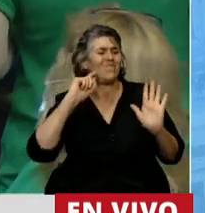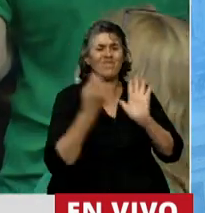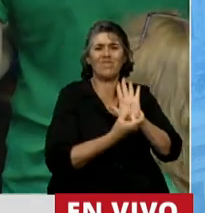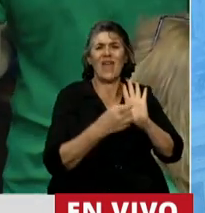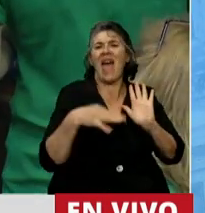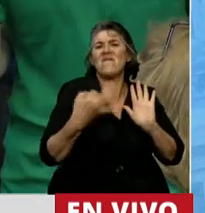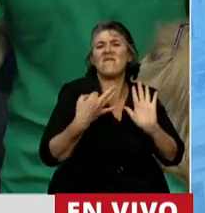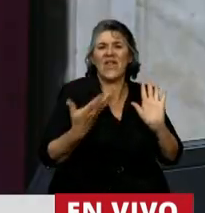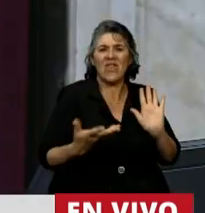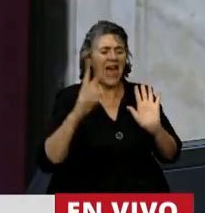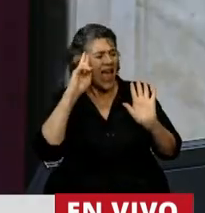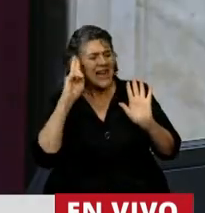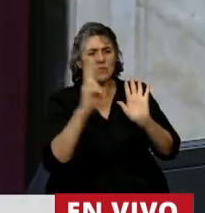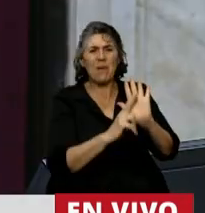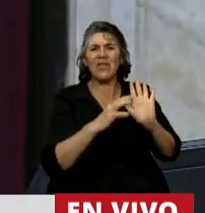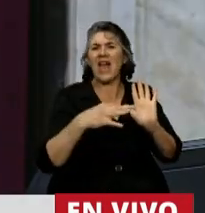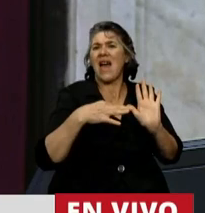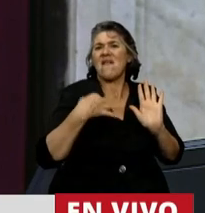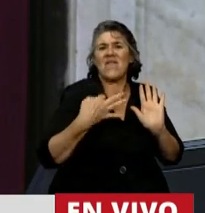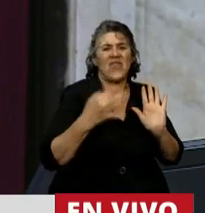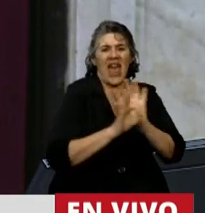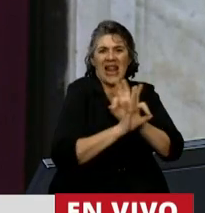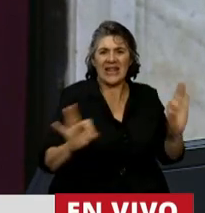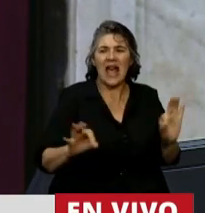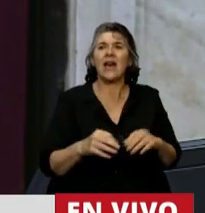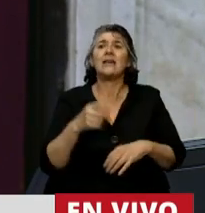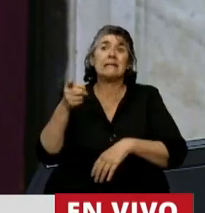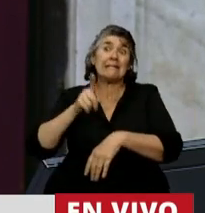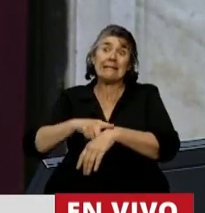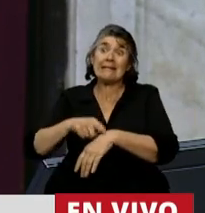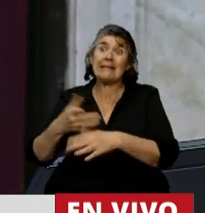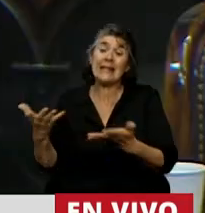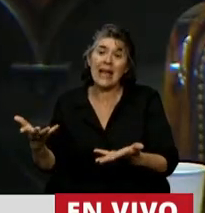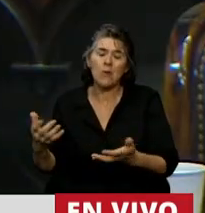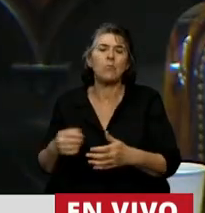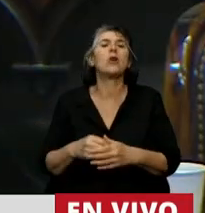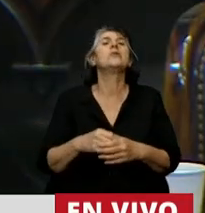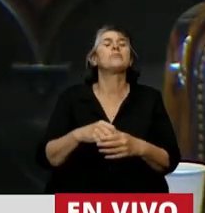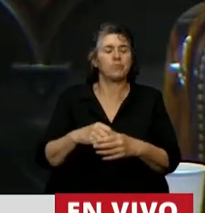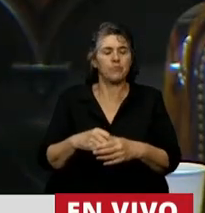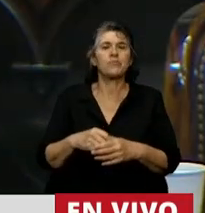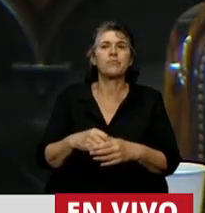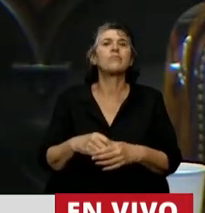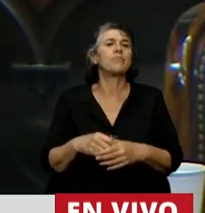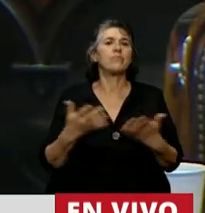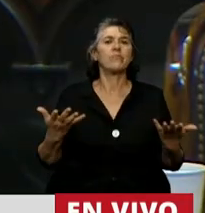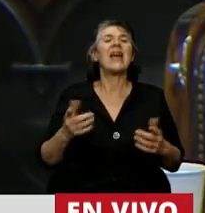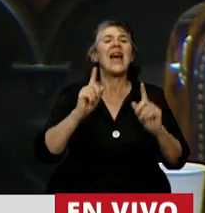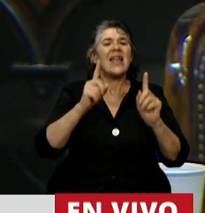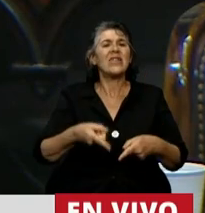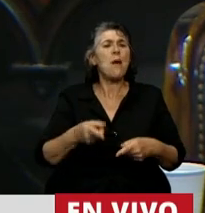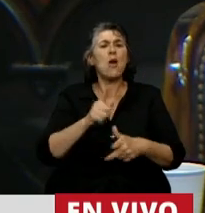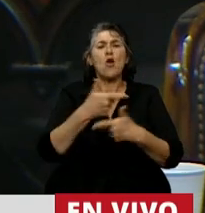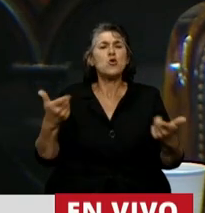El respeto al prójimo termino y corre el límite del aprecio y del respeto por la dignidad